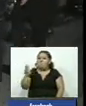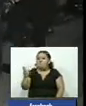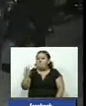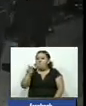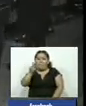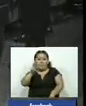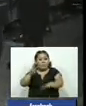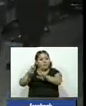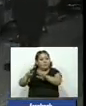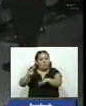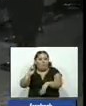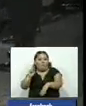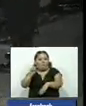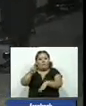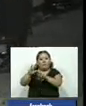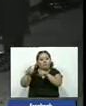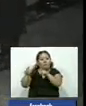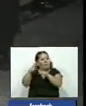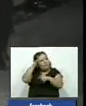27 28 años de edad creo